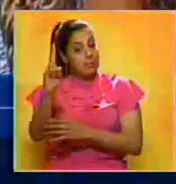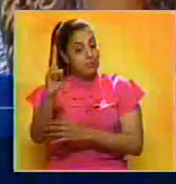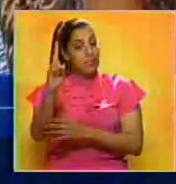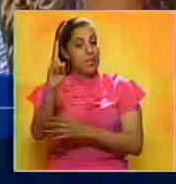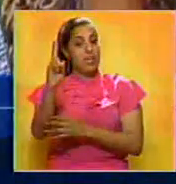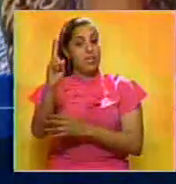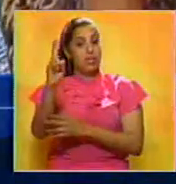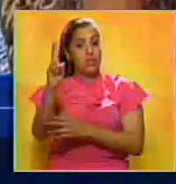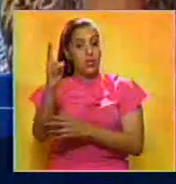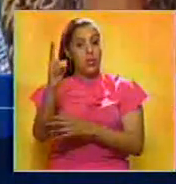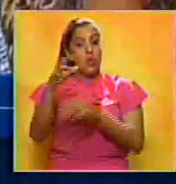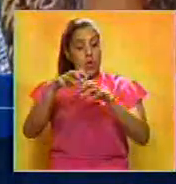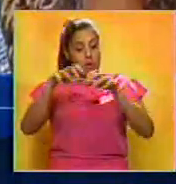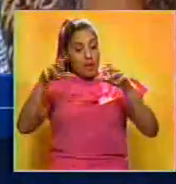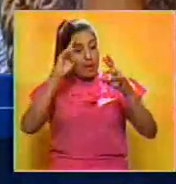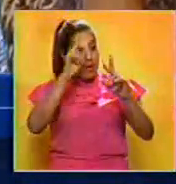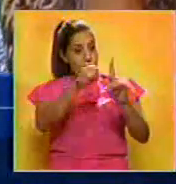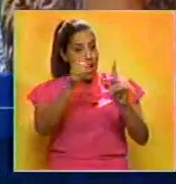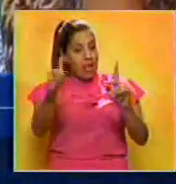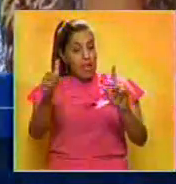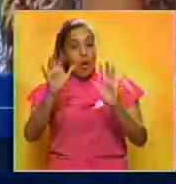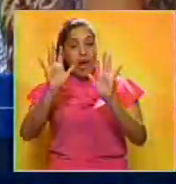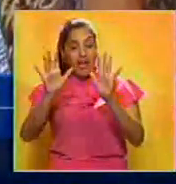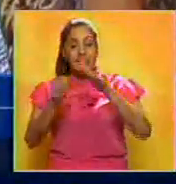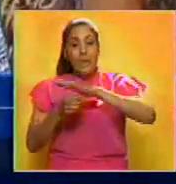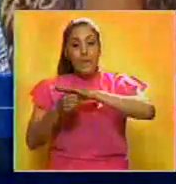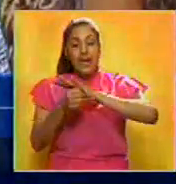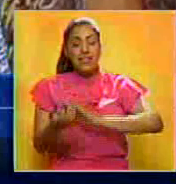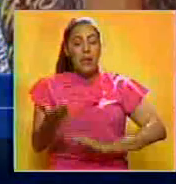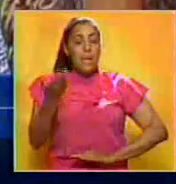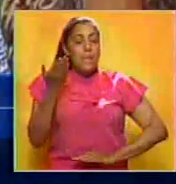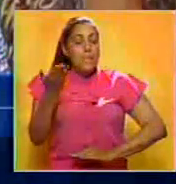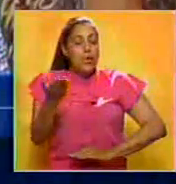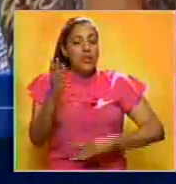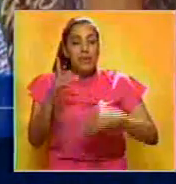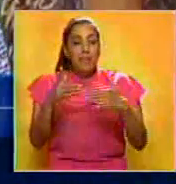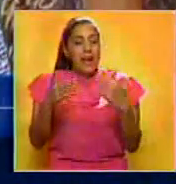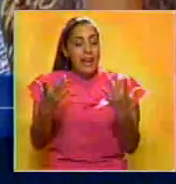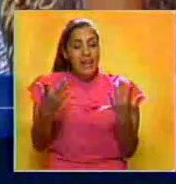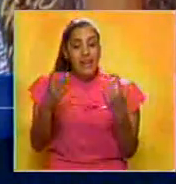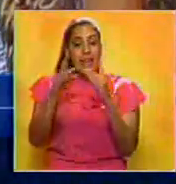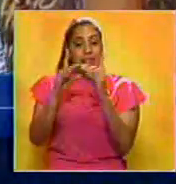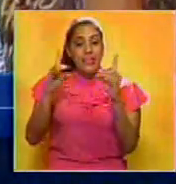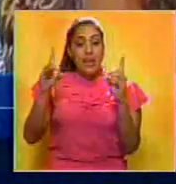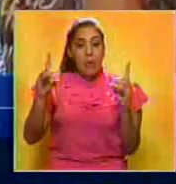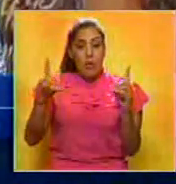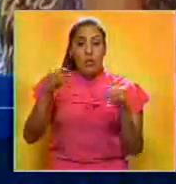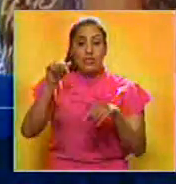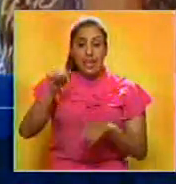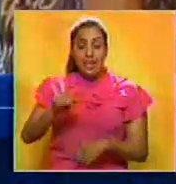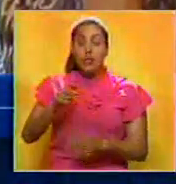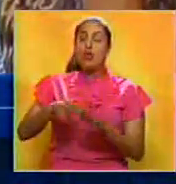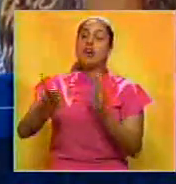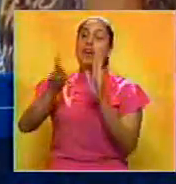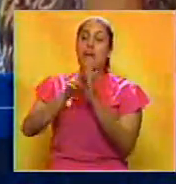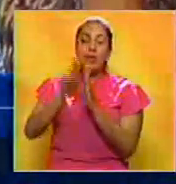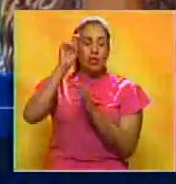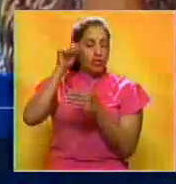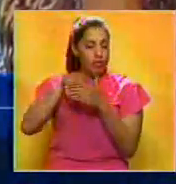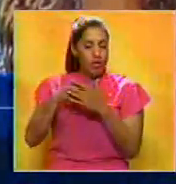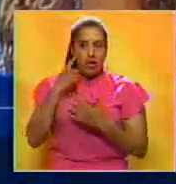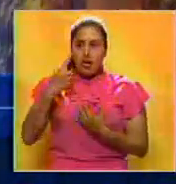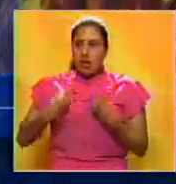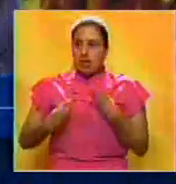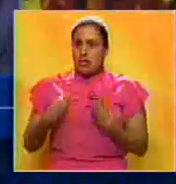y la separación de los poderes como pilar fundamental para la democracia. Y en esto reiteramos esa profunda